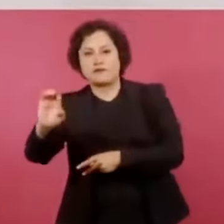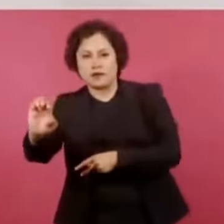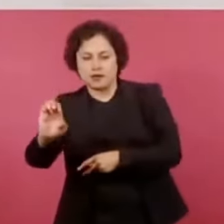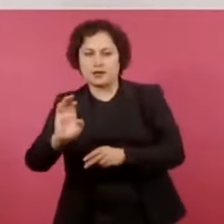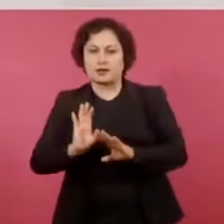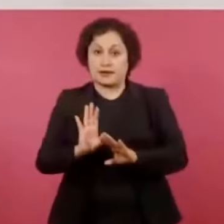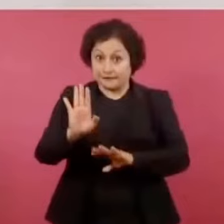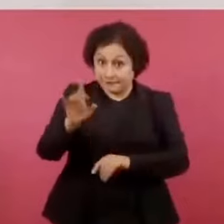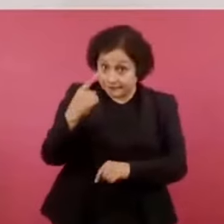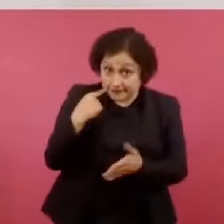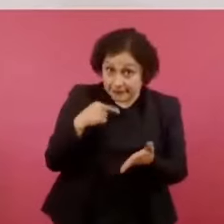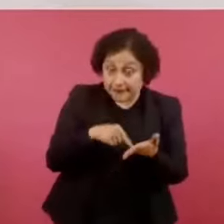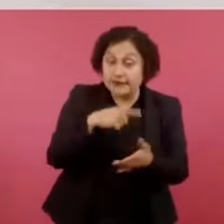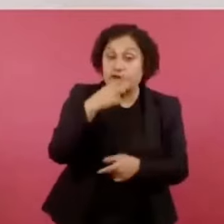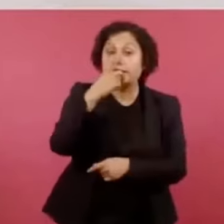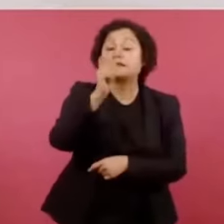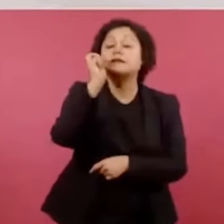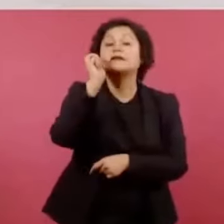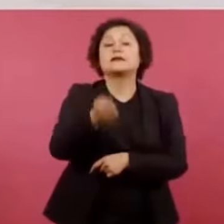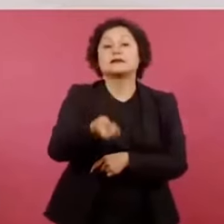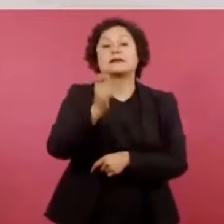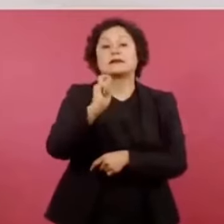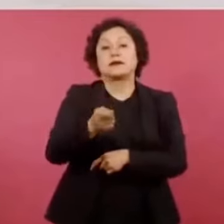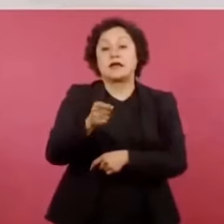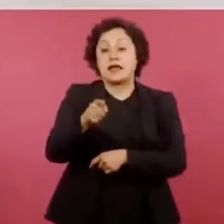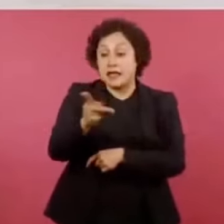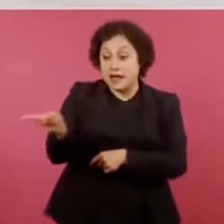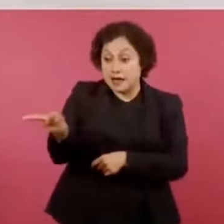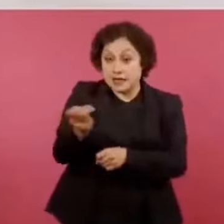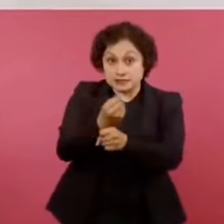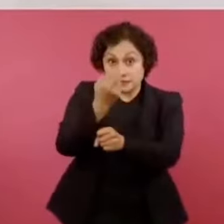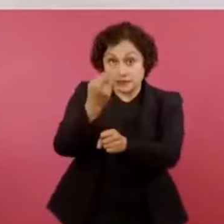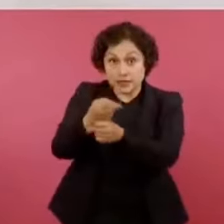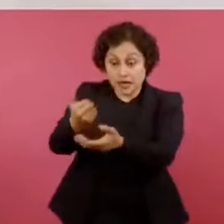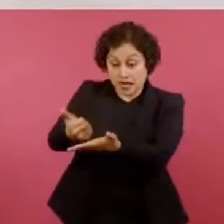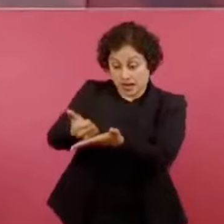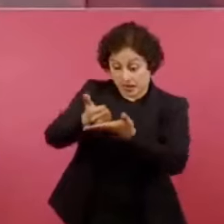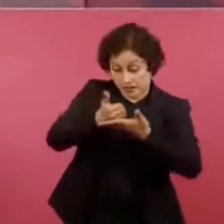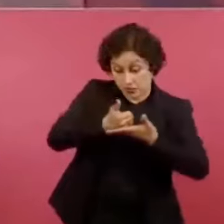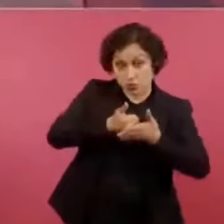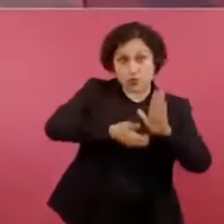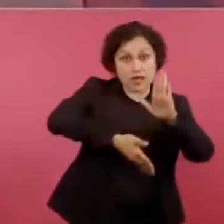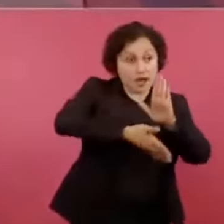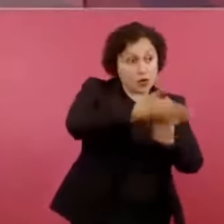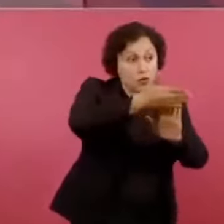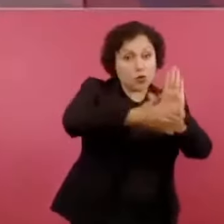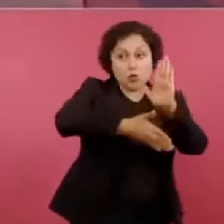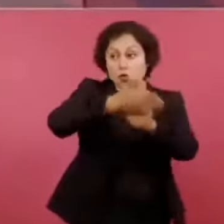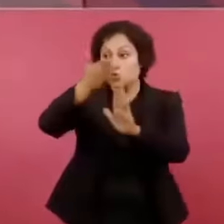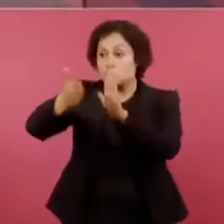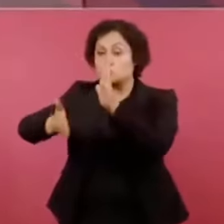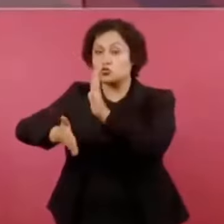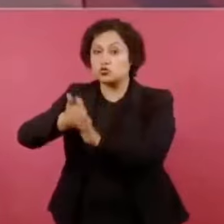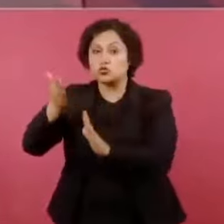nos han apoyado en la construcción de dos mil 750